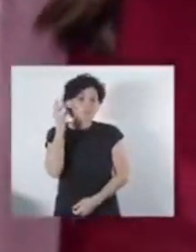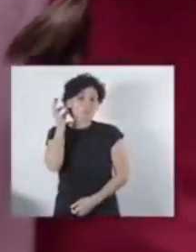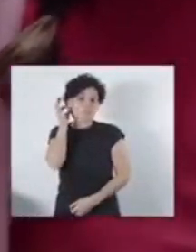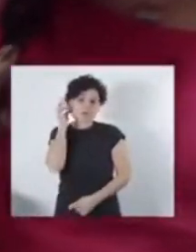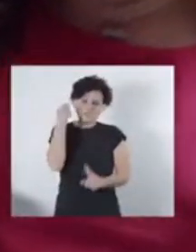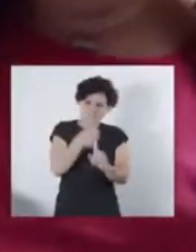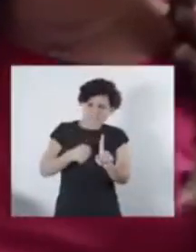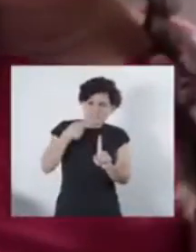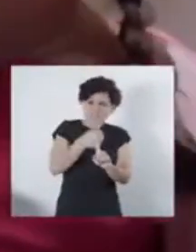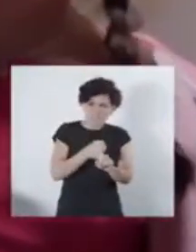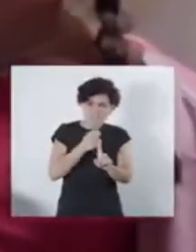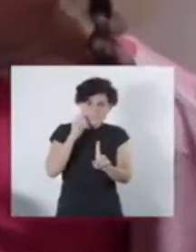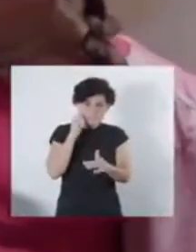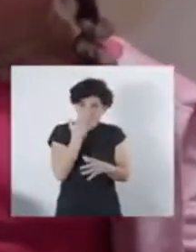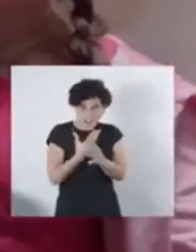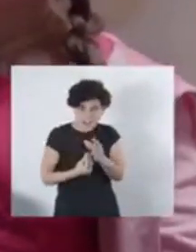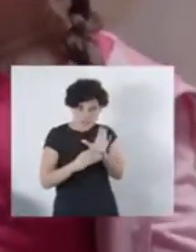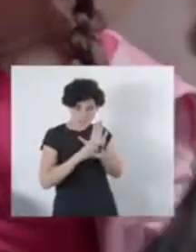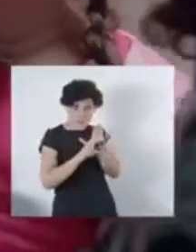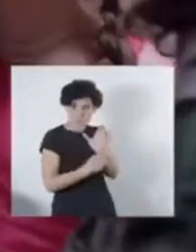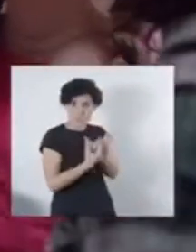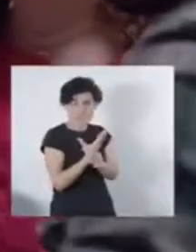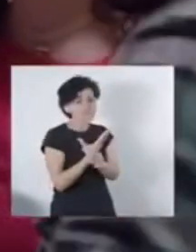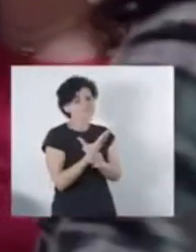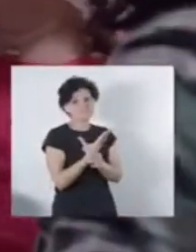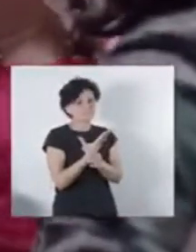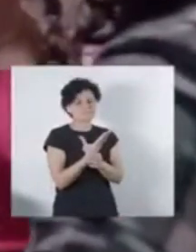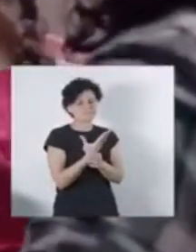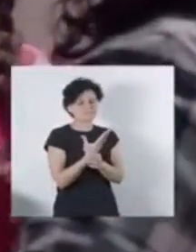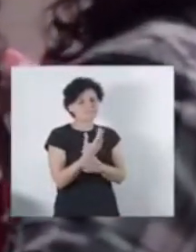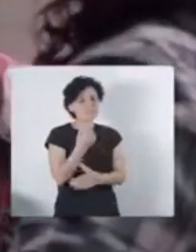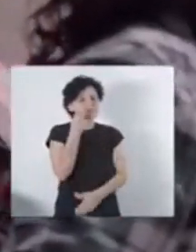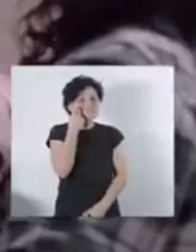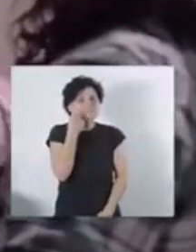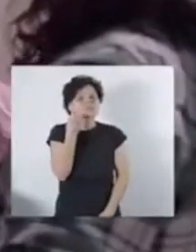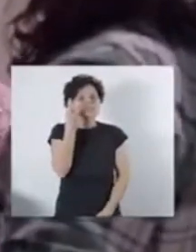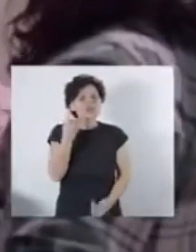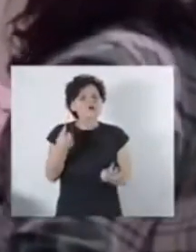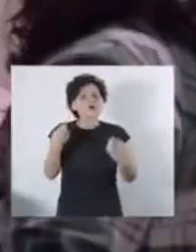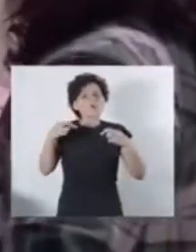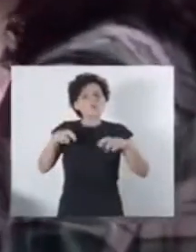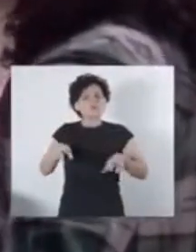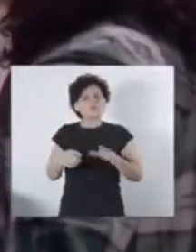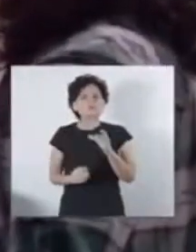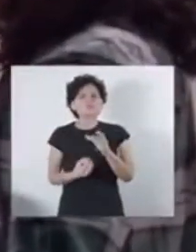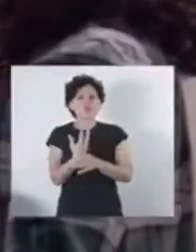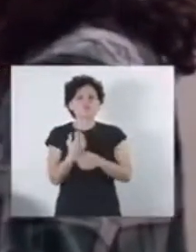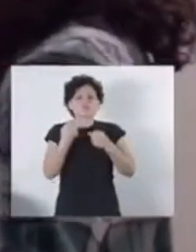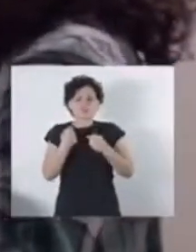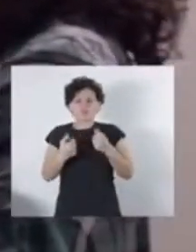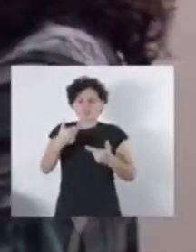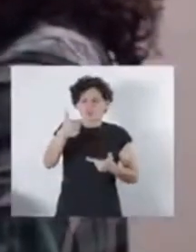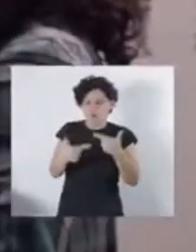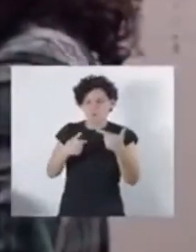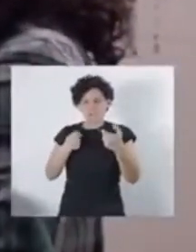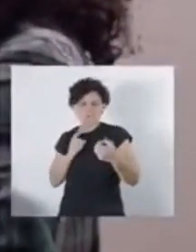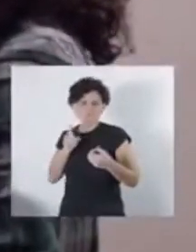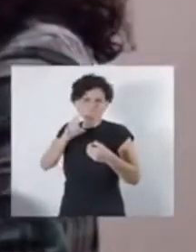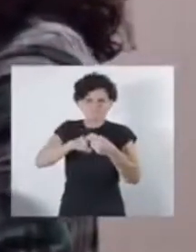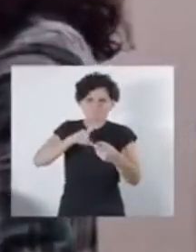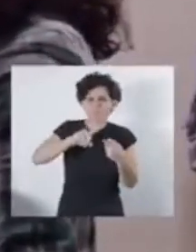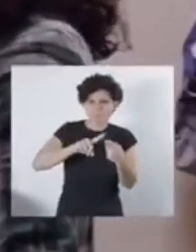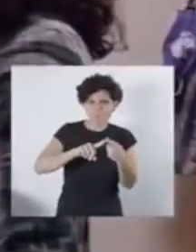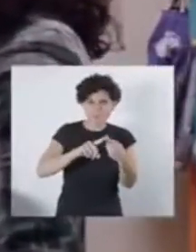Sabemos que la violencia contra las mujeres no se termina con una nueva constitución. Pero al menos tenemos la posibilidad de incidir políticamente